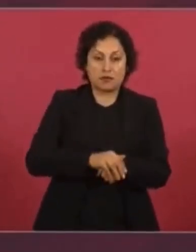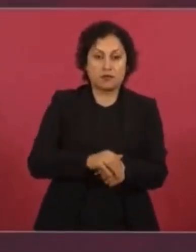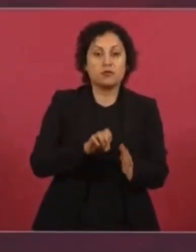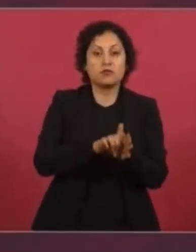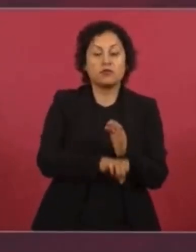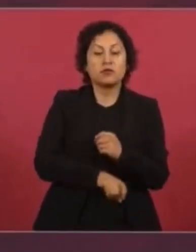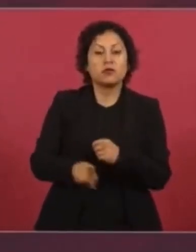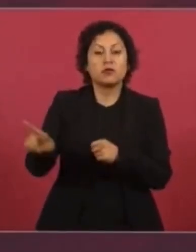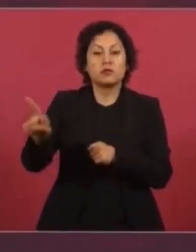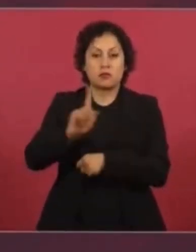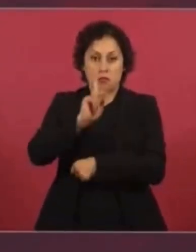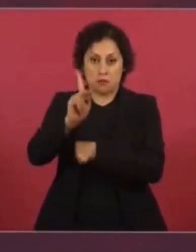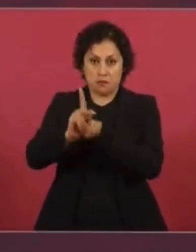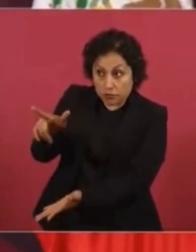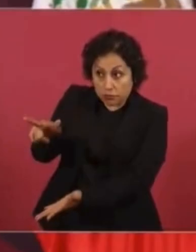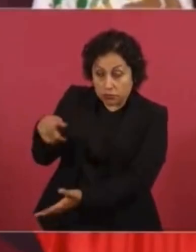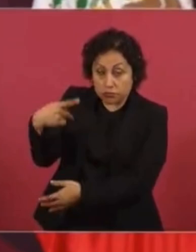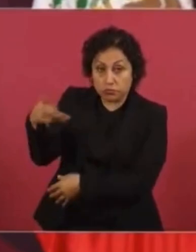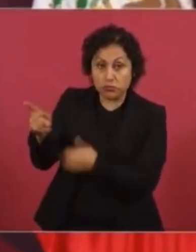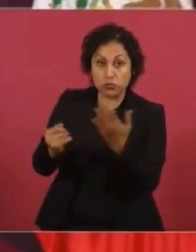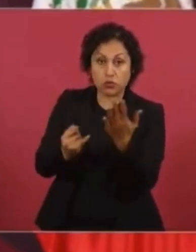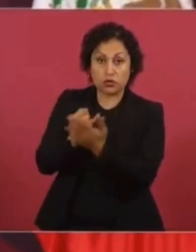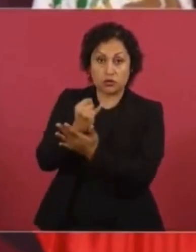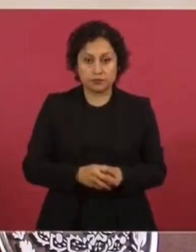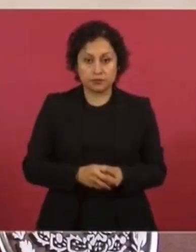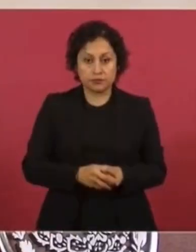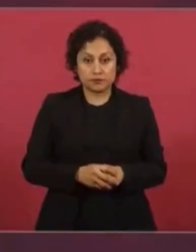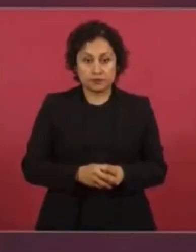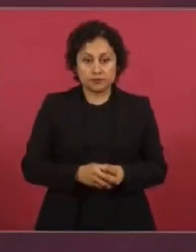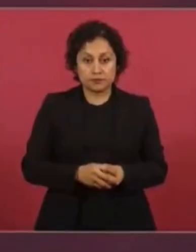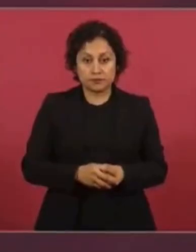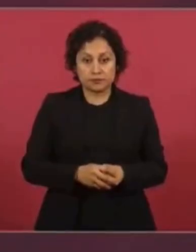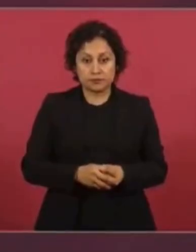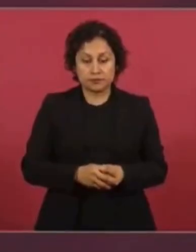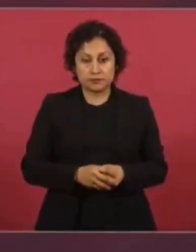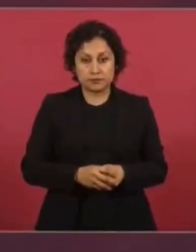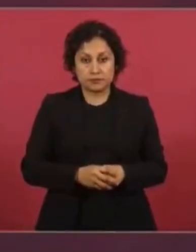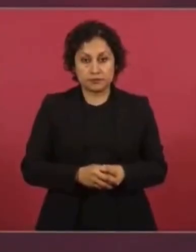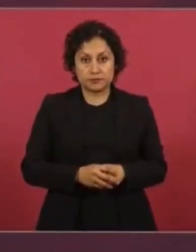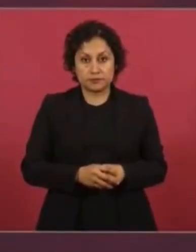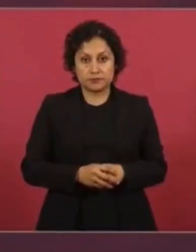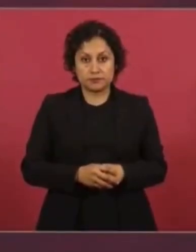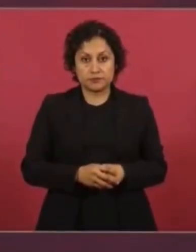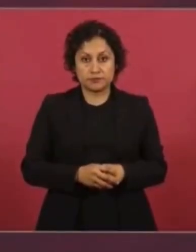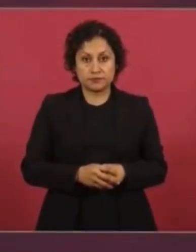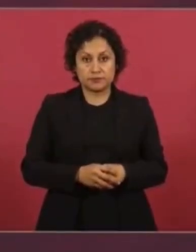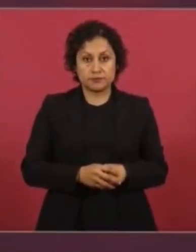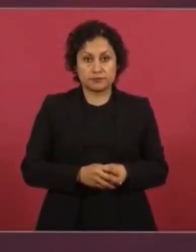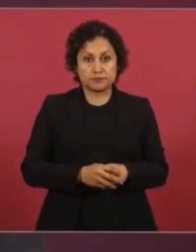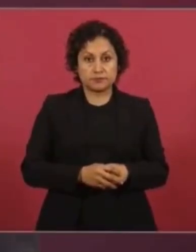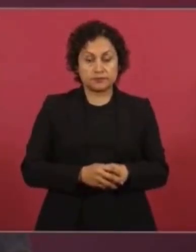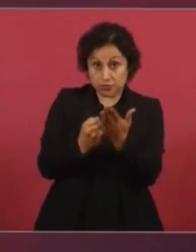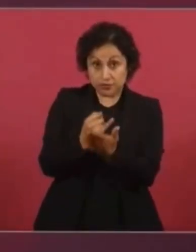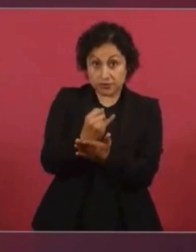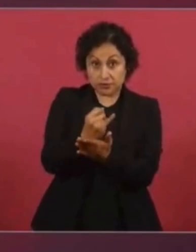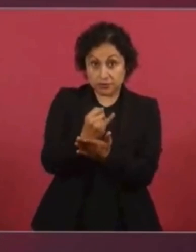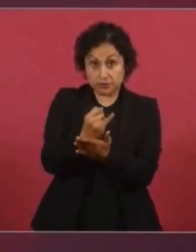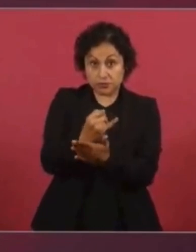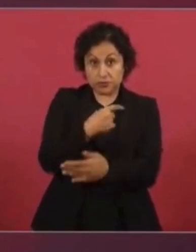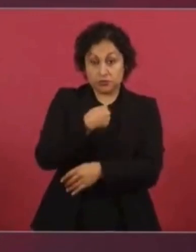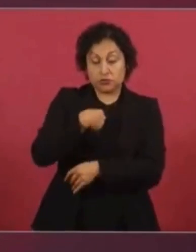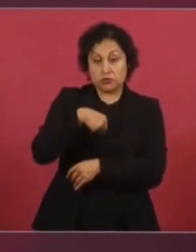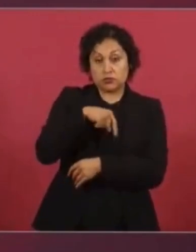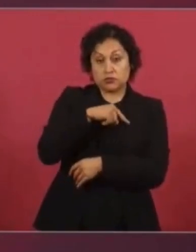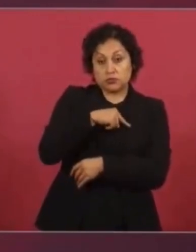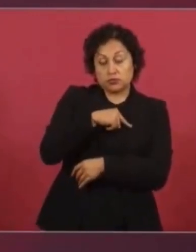respetamos esa decisión, aunque es algo que consideramos no les